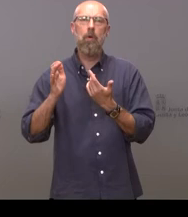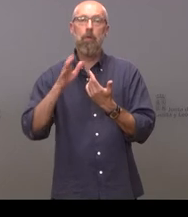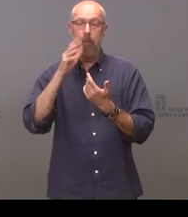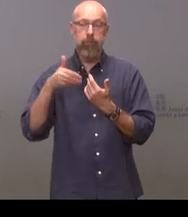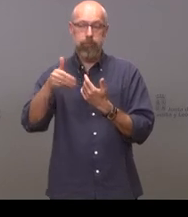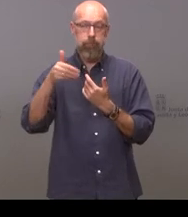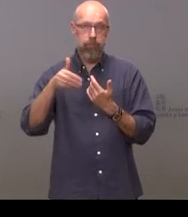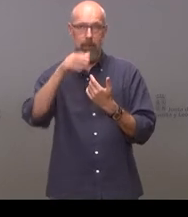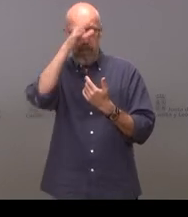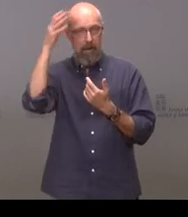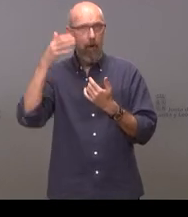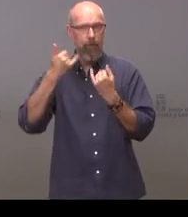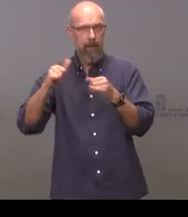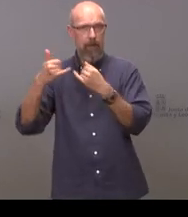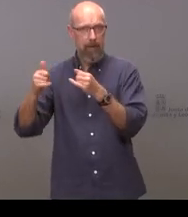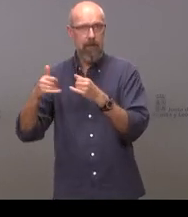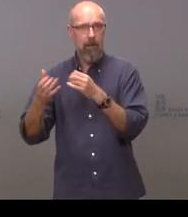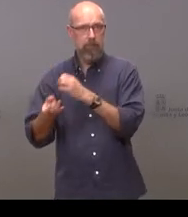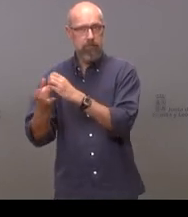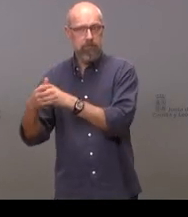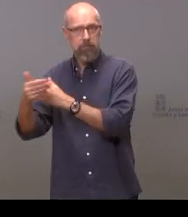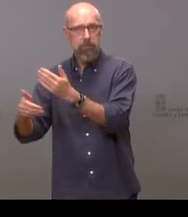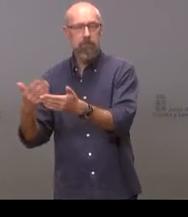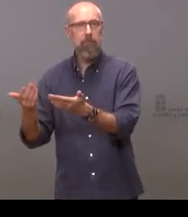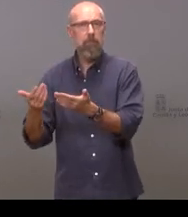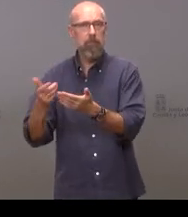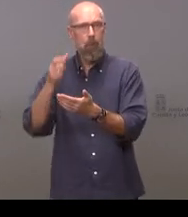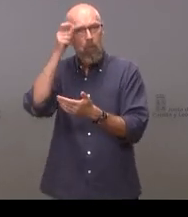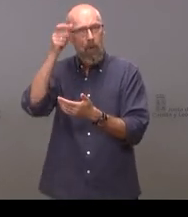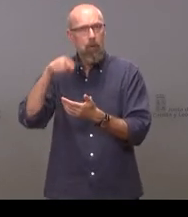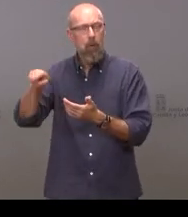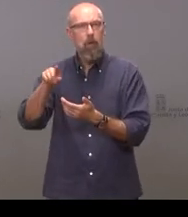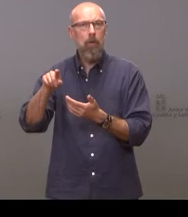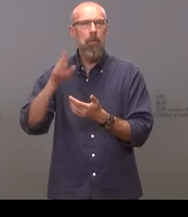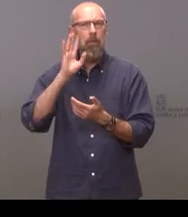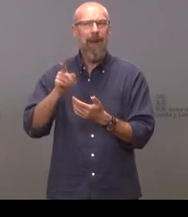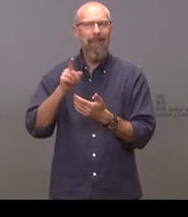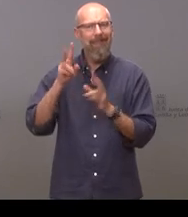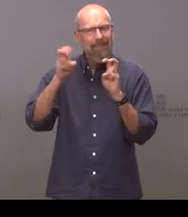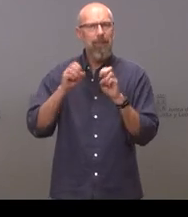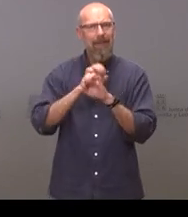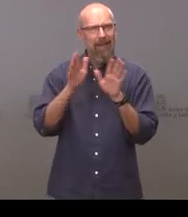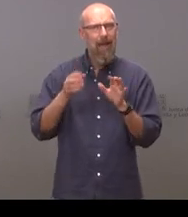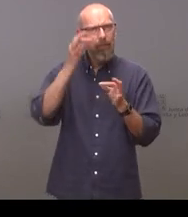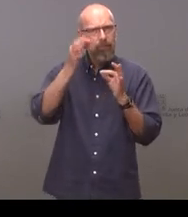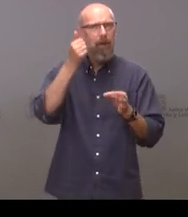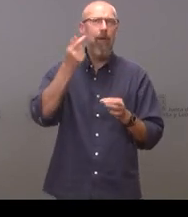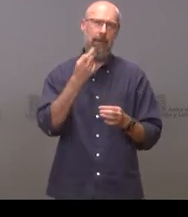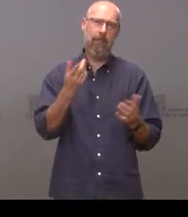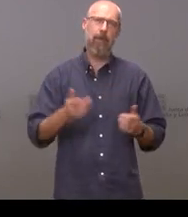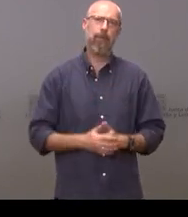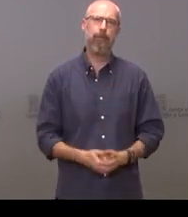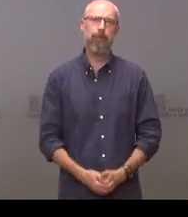patronales y demás y parece que debería estar un poquito más claro este tema de las verbenas muchas gracias